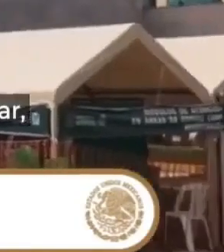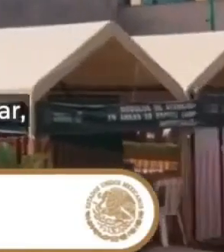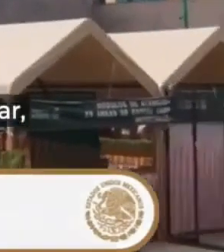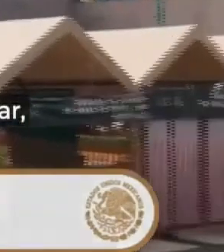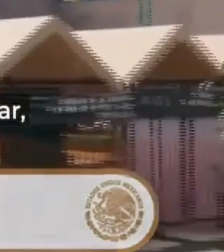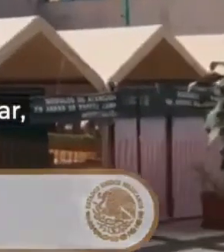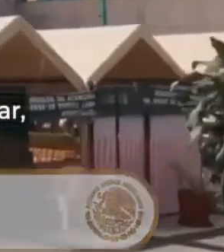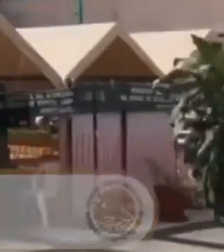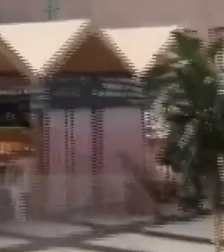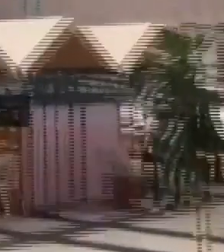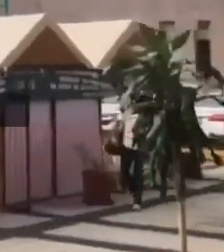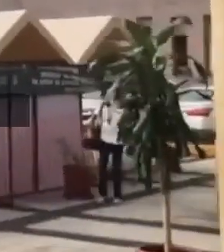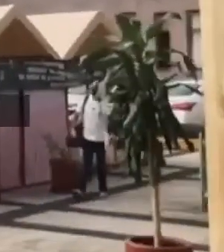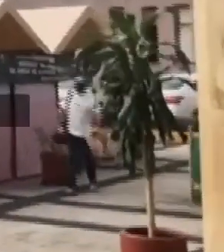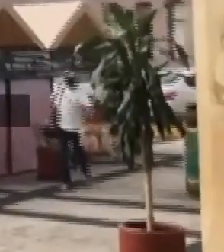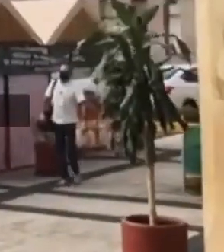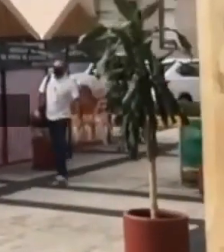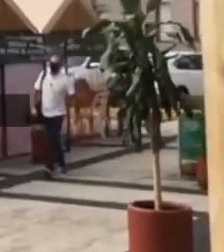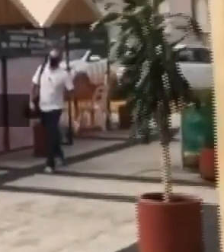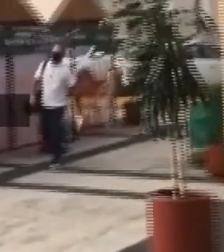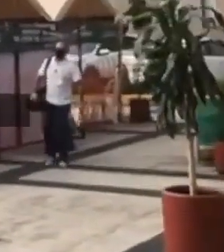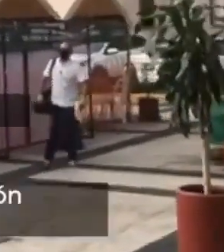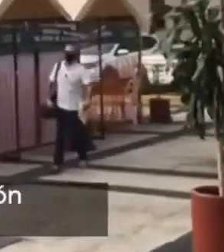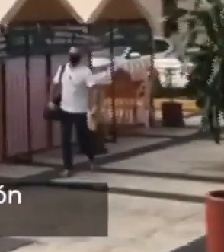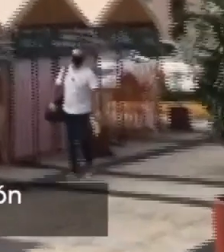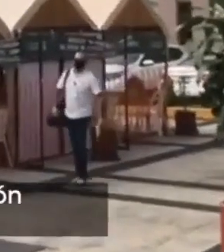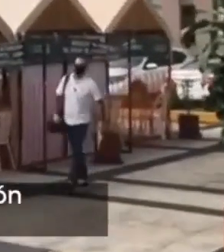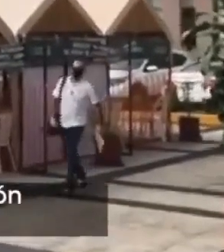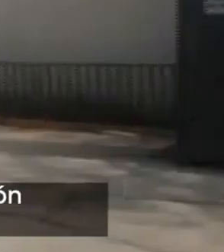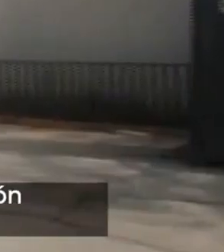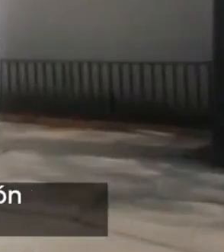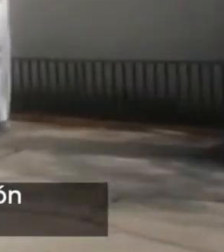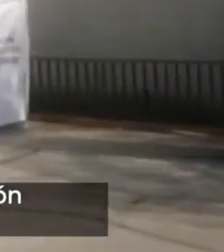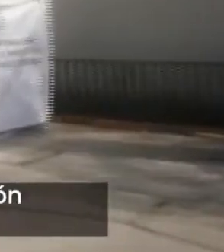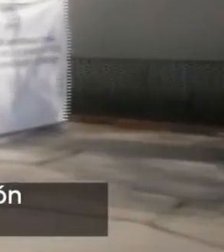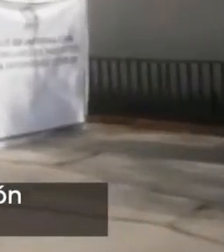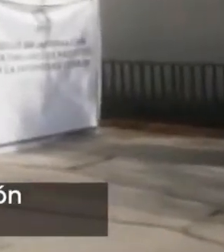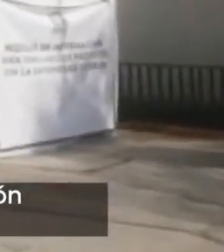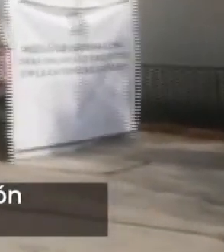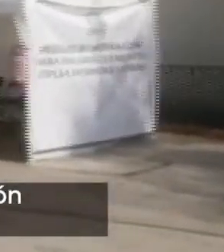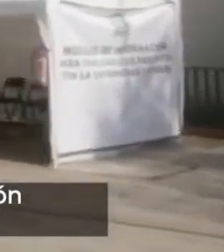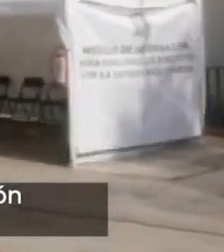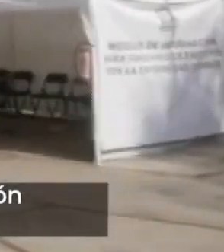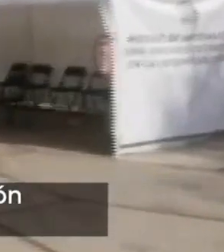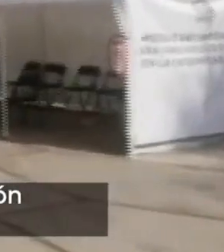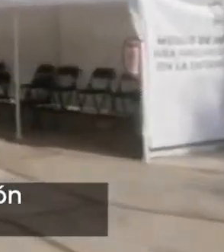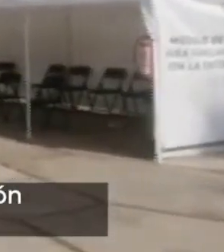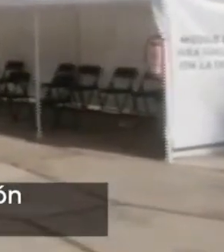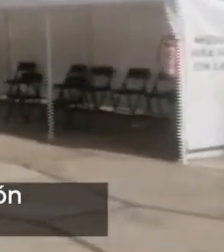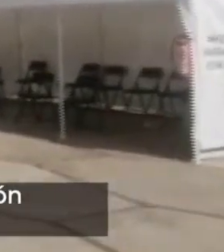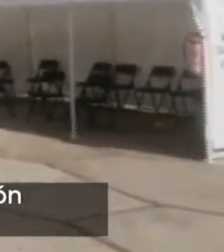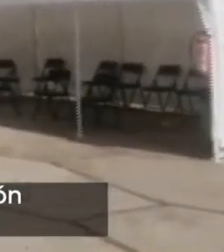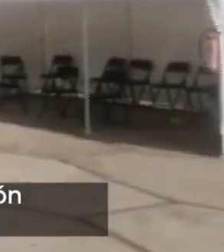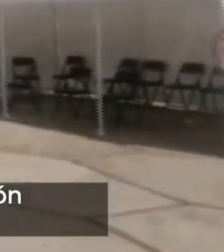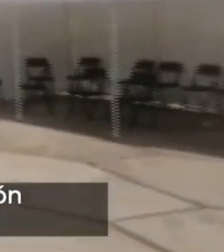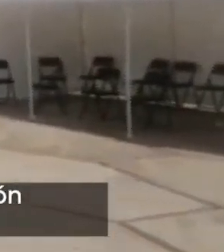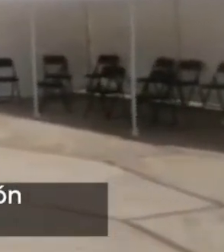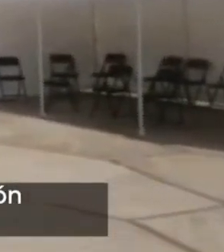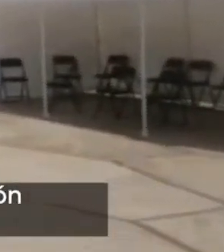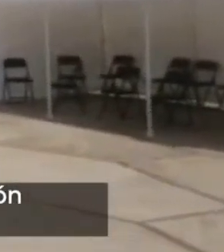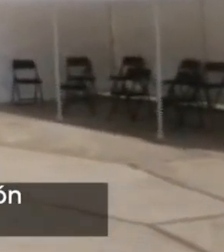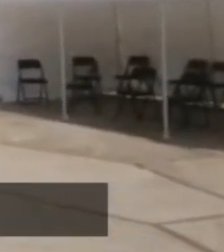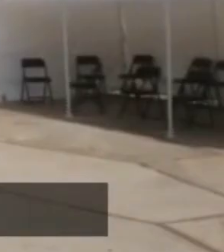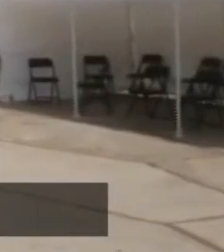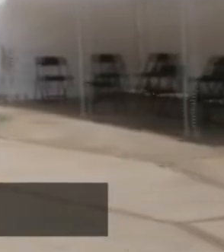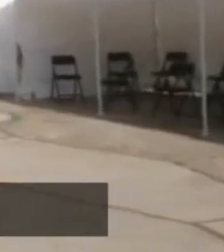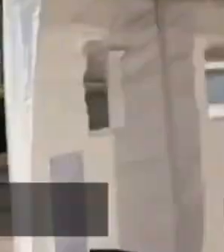No van a poder ingresar, van a estar fuera del hospital y estas áreas son temporales para la atención exclusivamente para